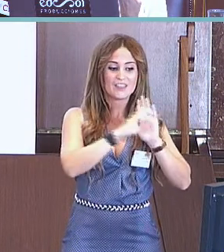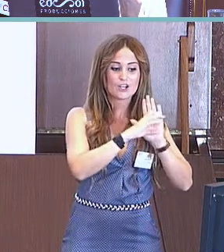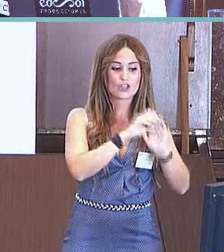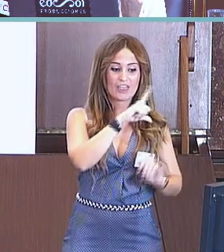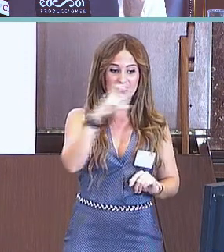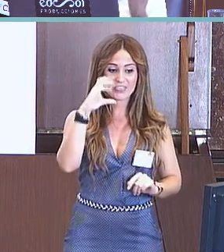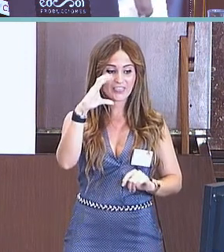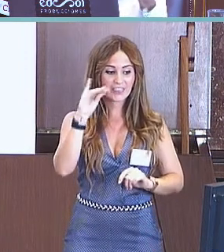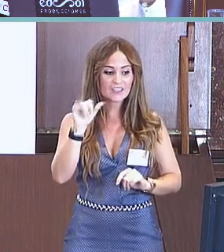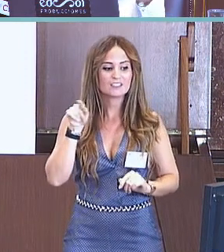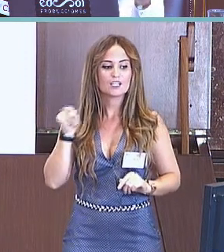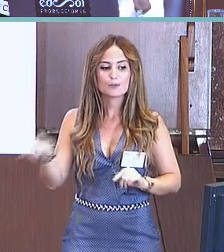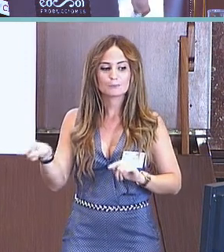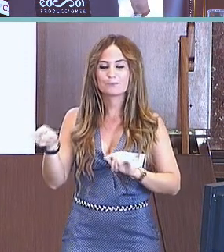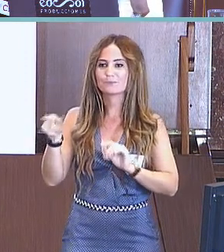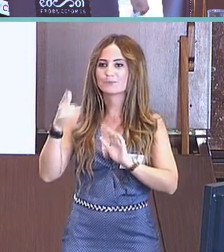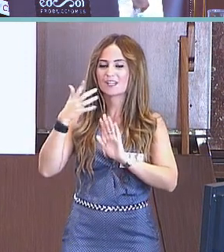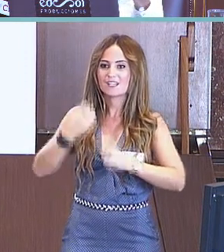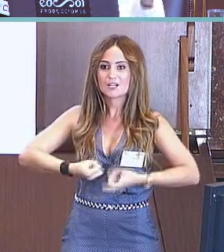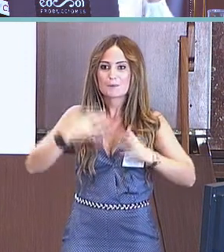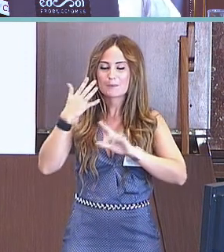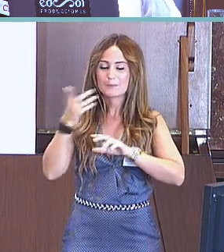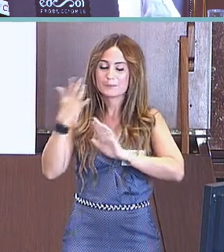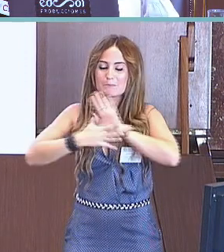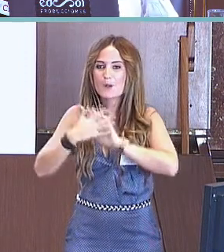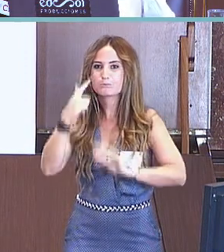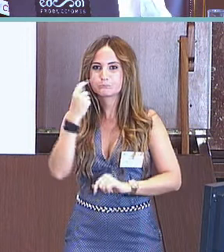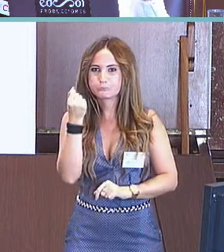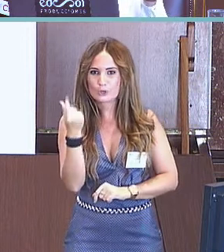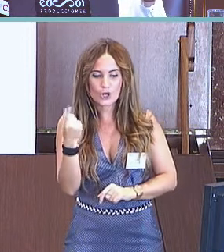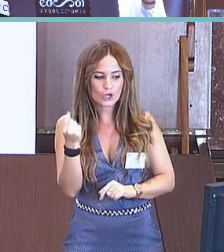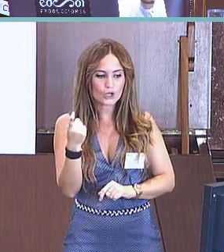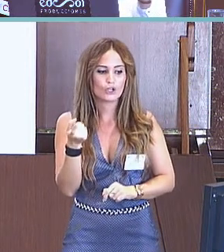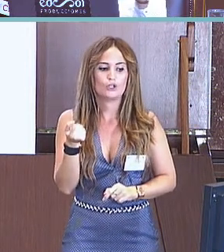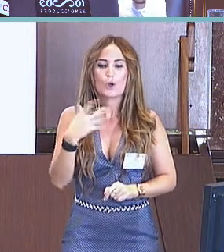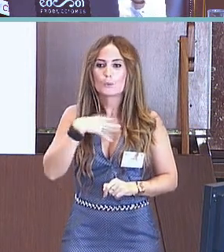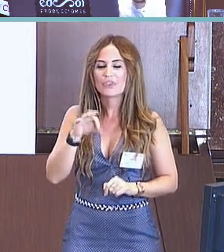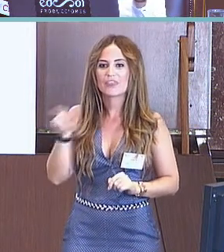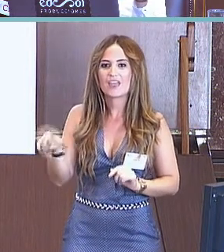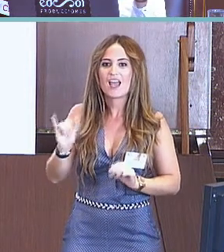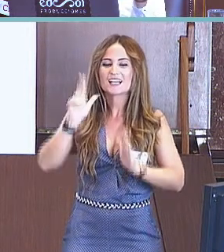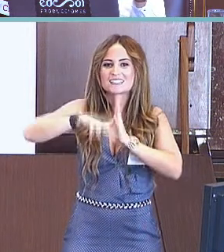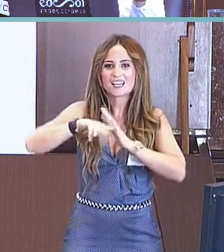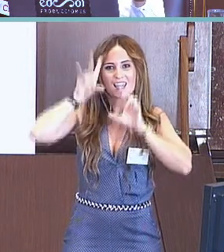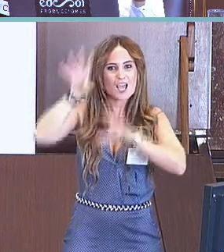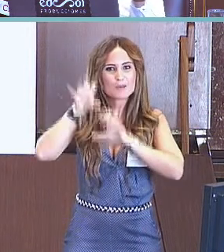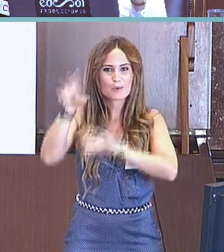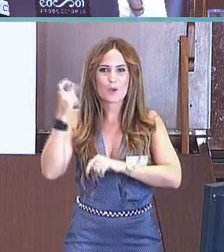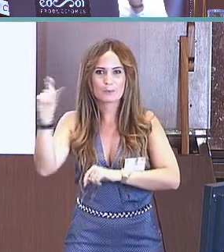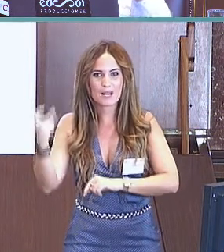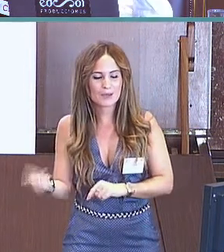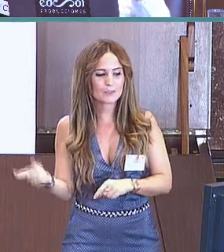especialmente bueno. Si esos niños que están entre 20 y 23 meses los comparamos con los que vienen después,